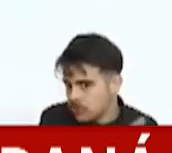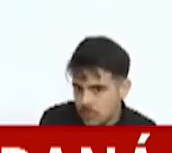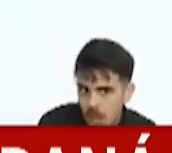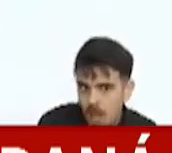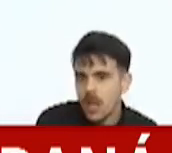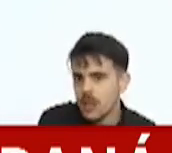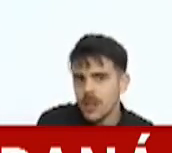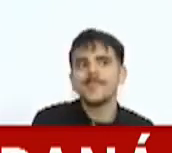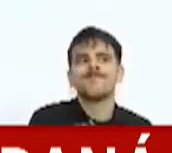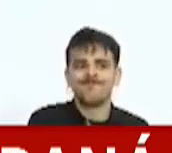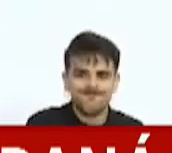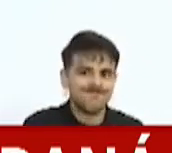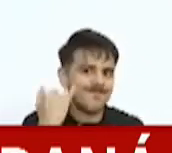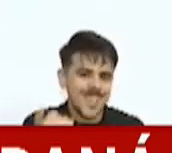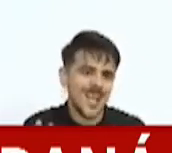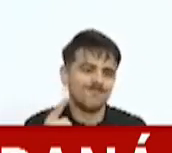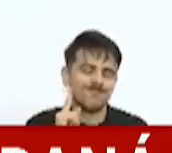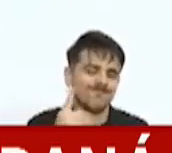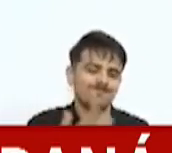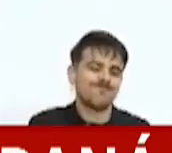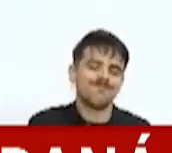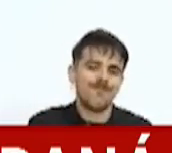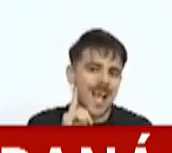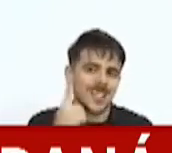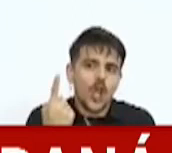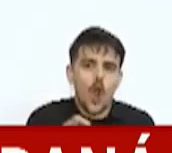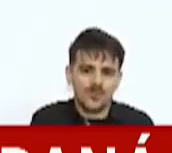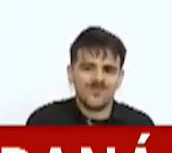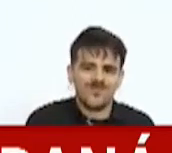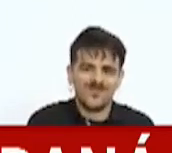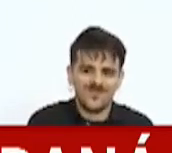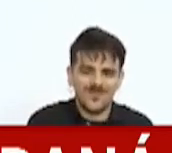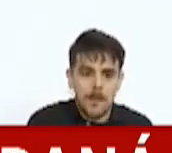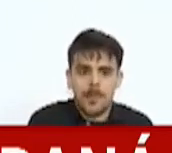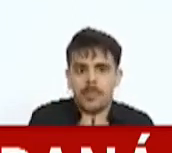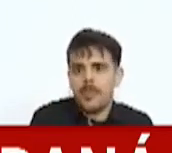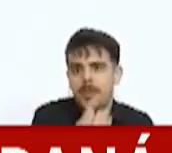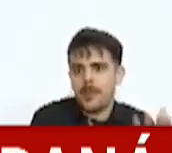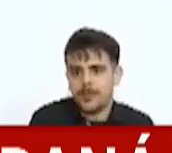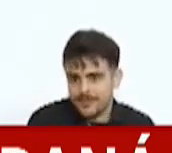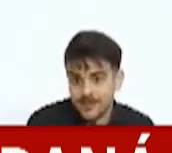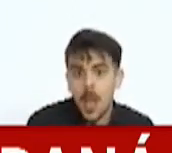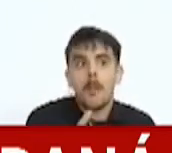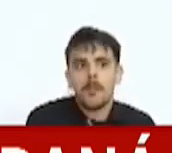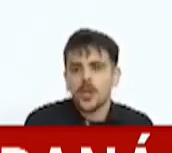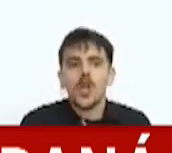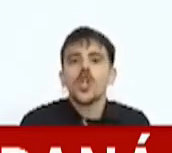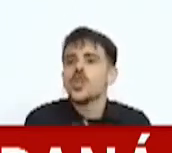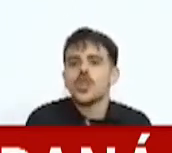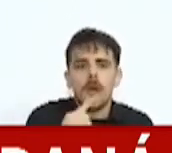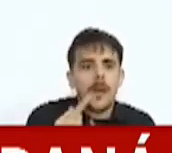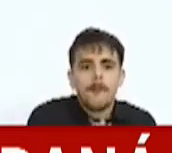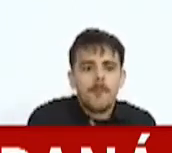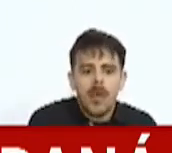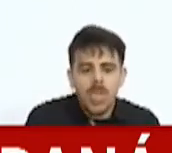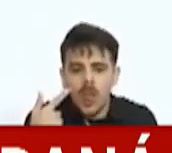básicamente el conglomerado nos permite identificar todos los nexos de contagio entre todos los casos, digamos, que se van dando. En la medida